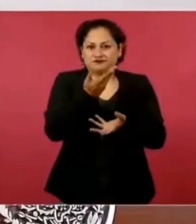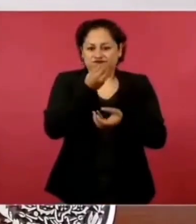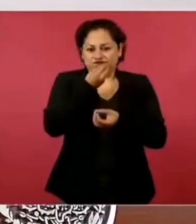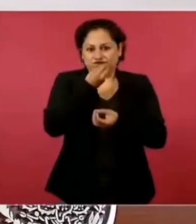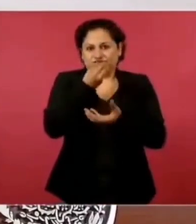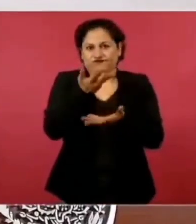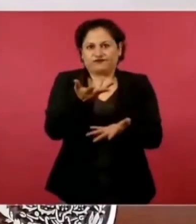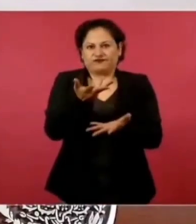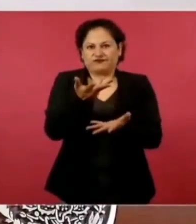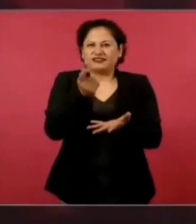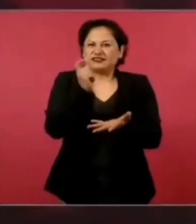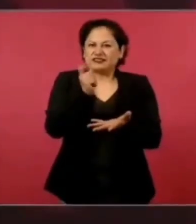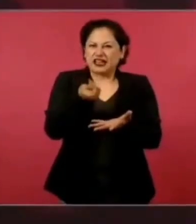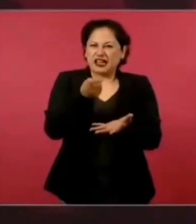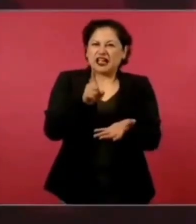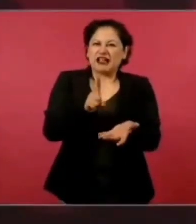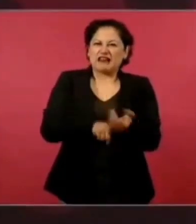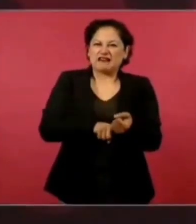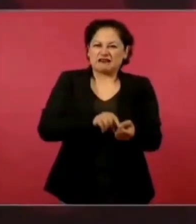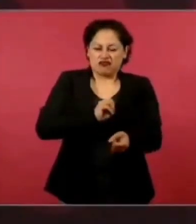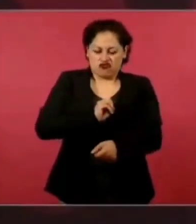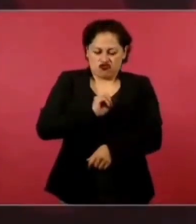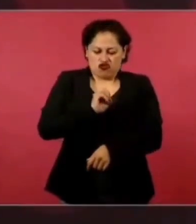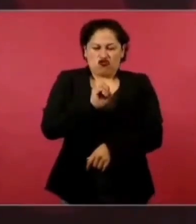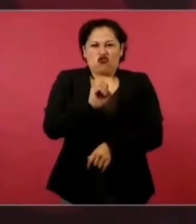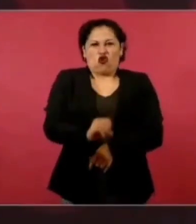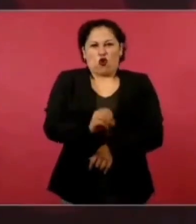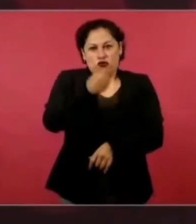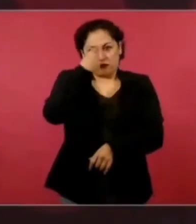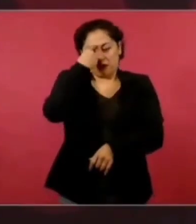hacia lo que representamos.